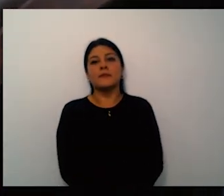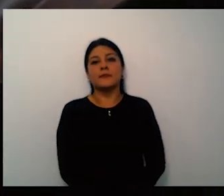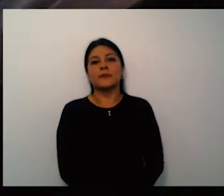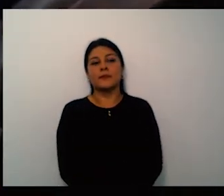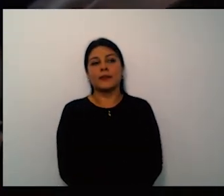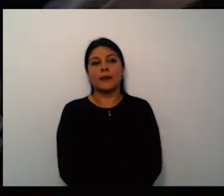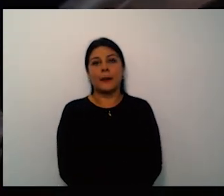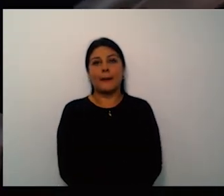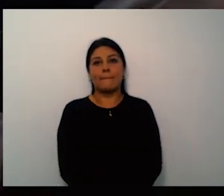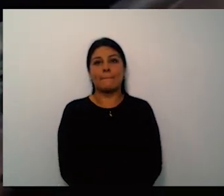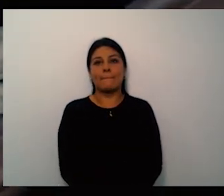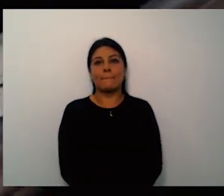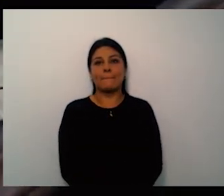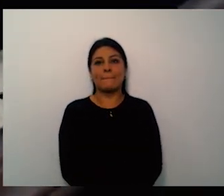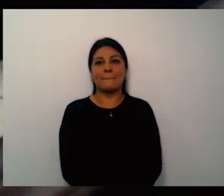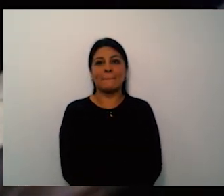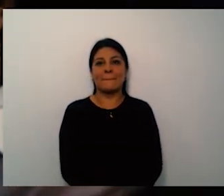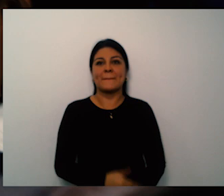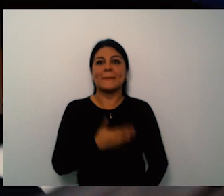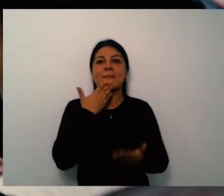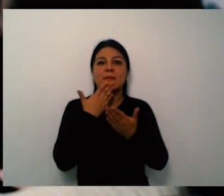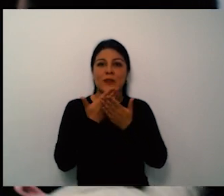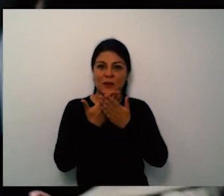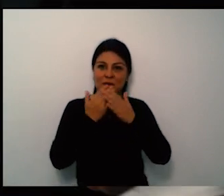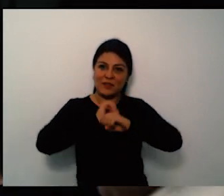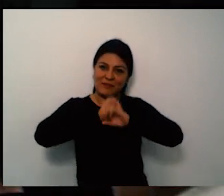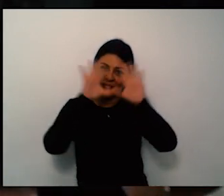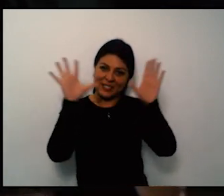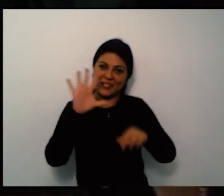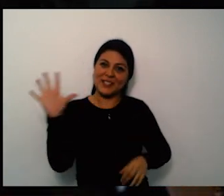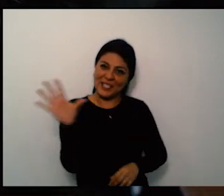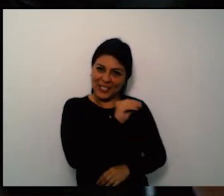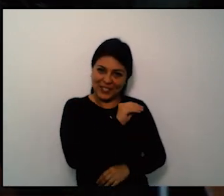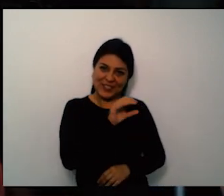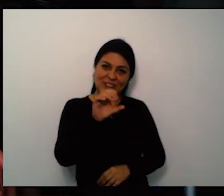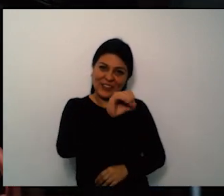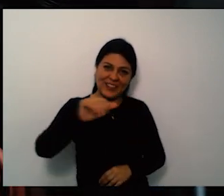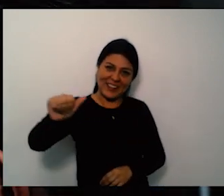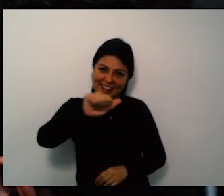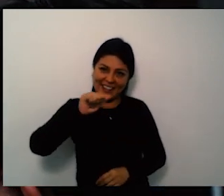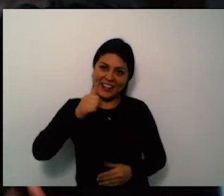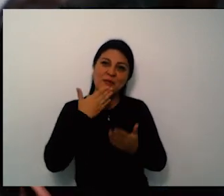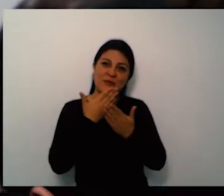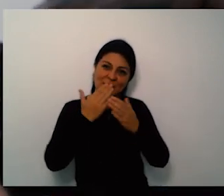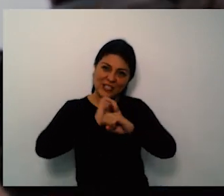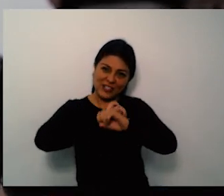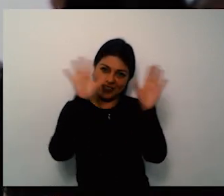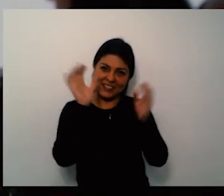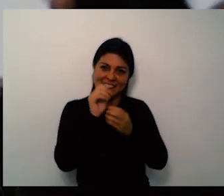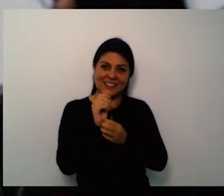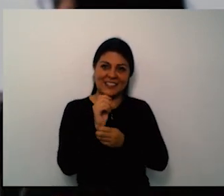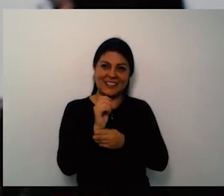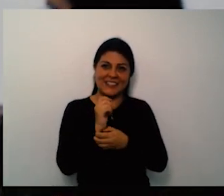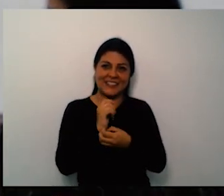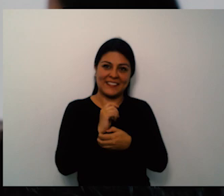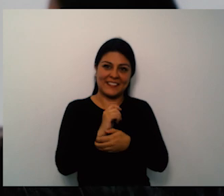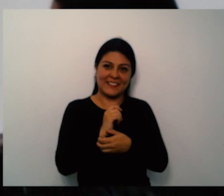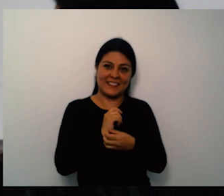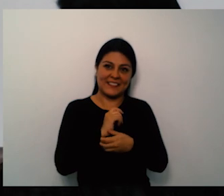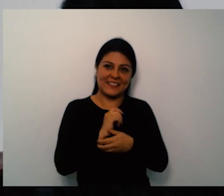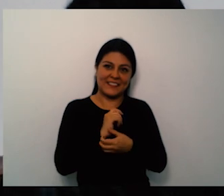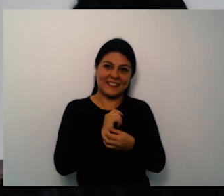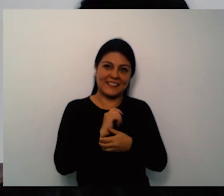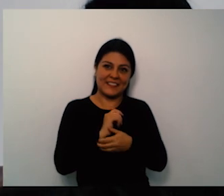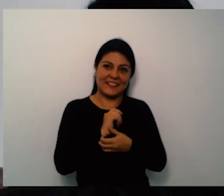suficiente que tenemos por esa connotación estamos hemos publicado necesitamos ese profesional para ampliar esa